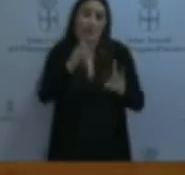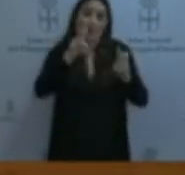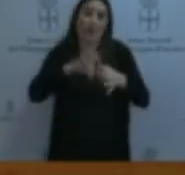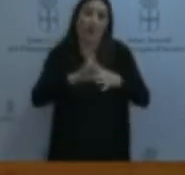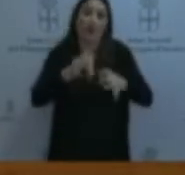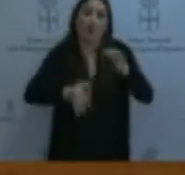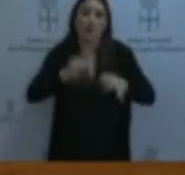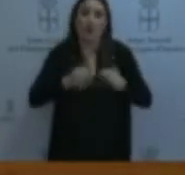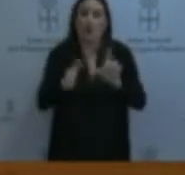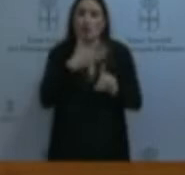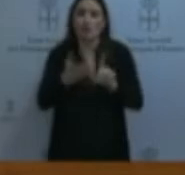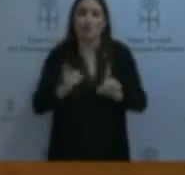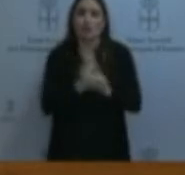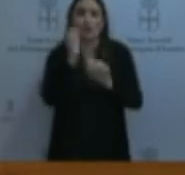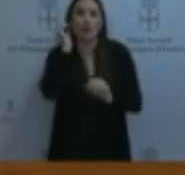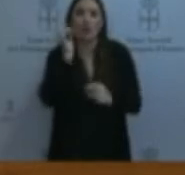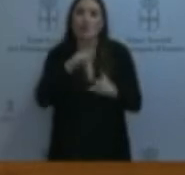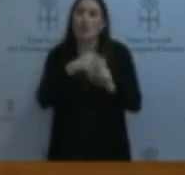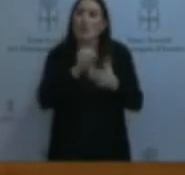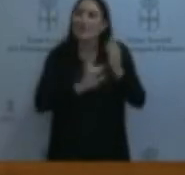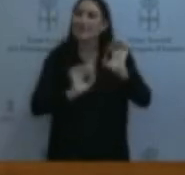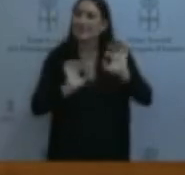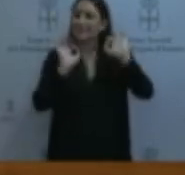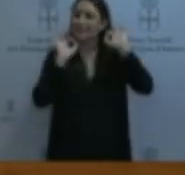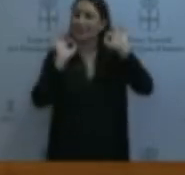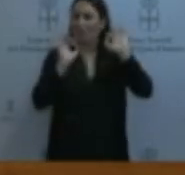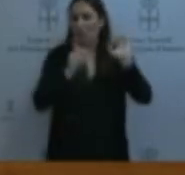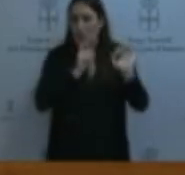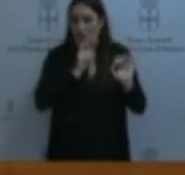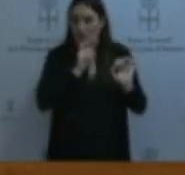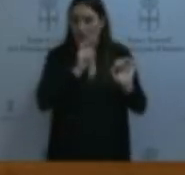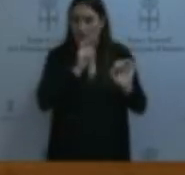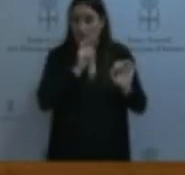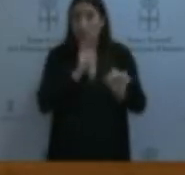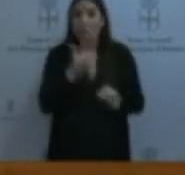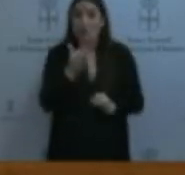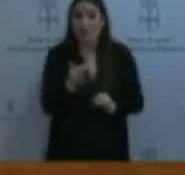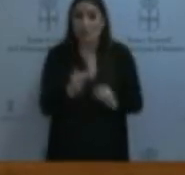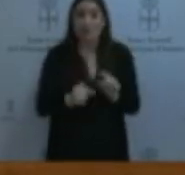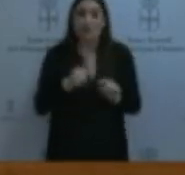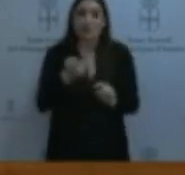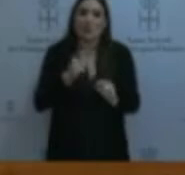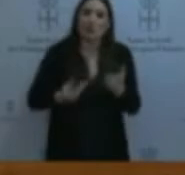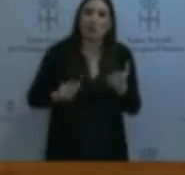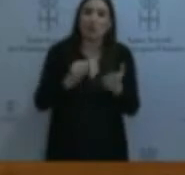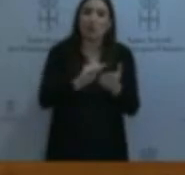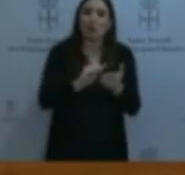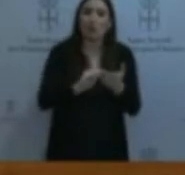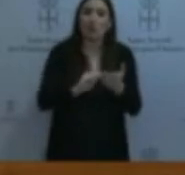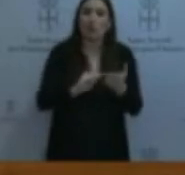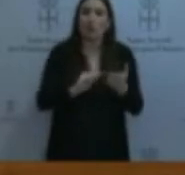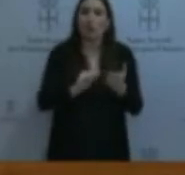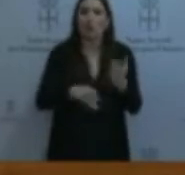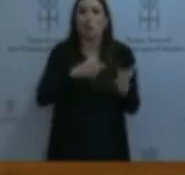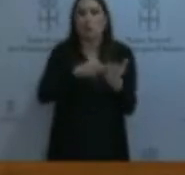tiene una situación específica especialmente complicada. Y luego añade la tabla reivindicativa,